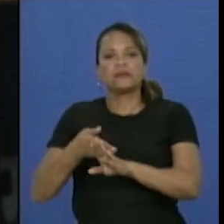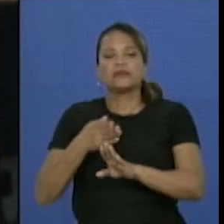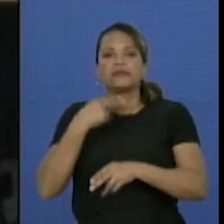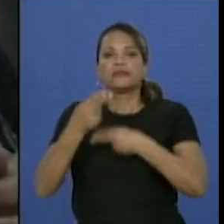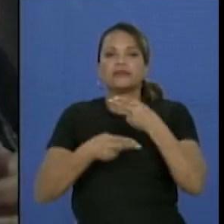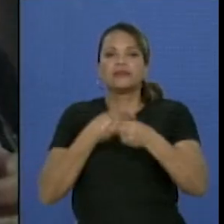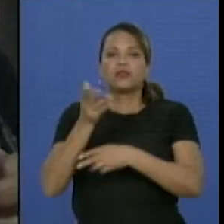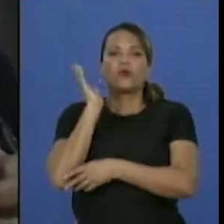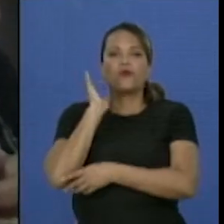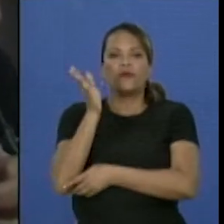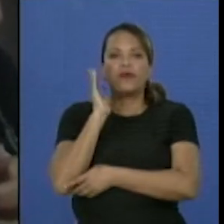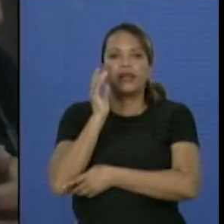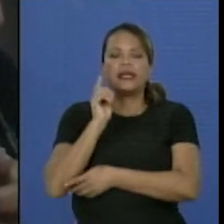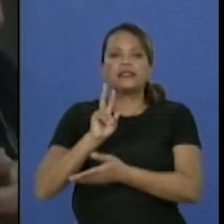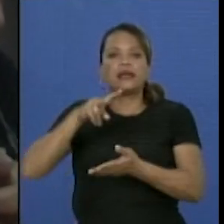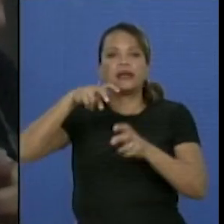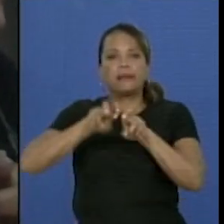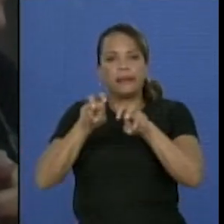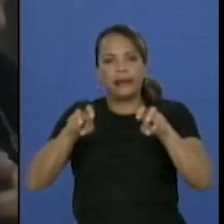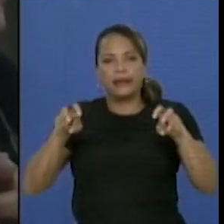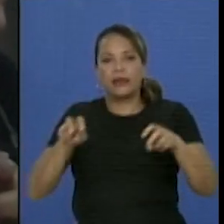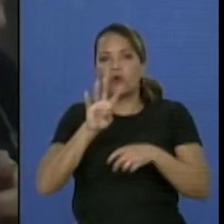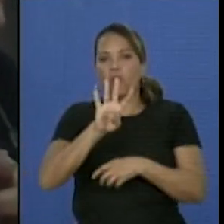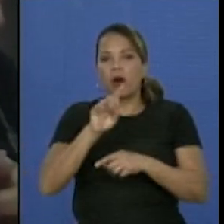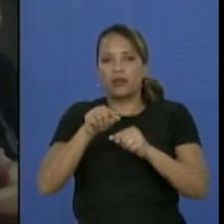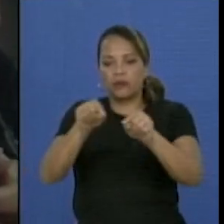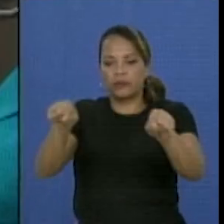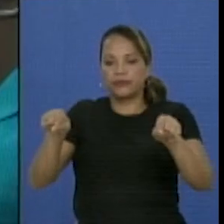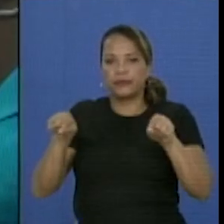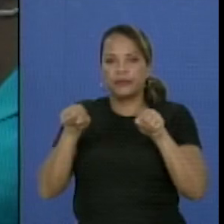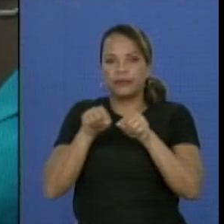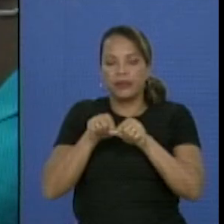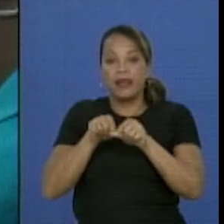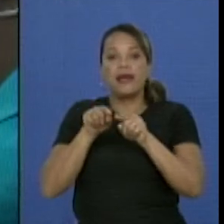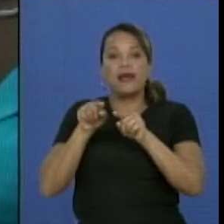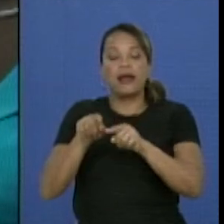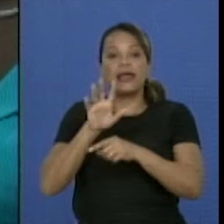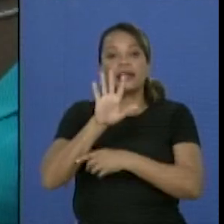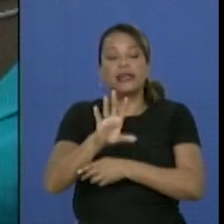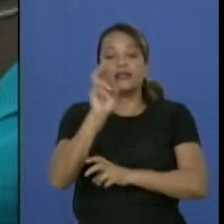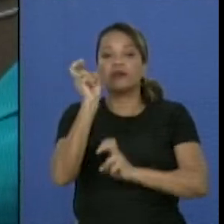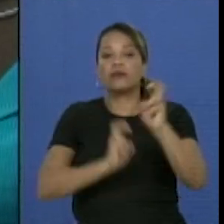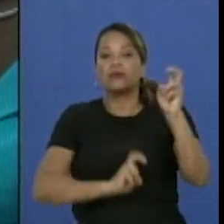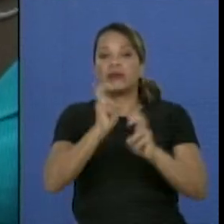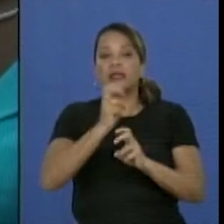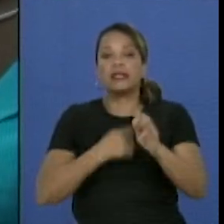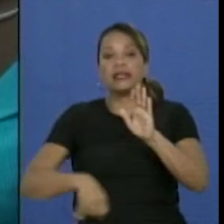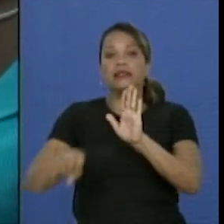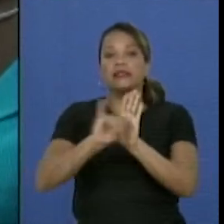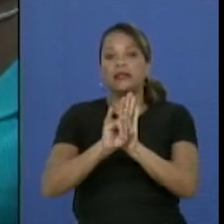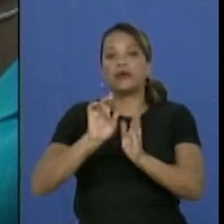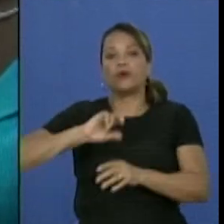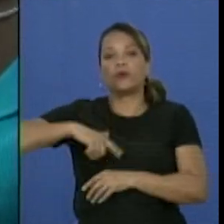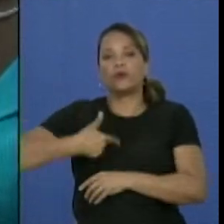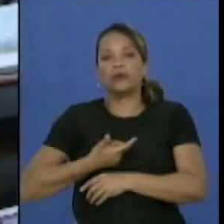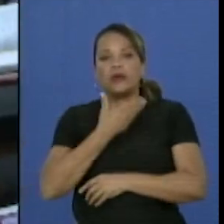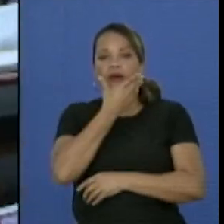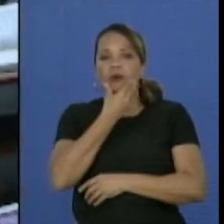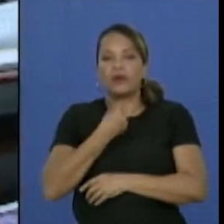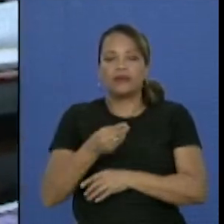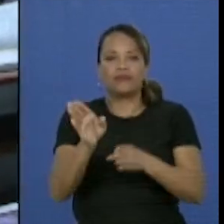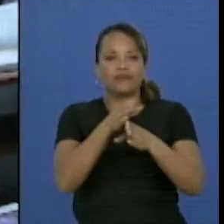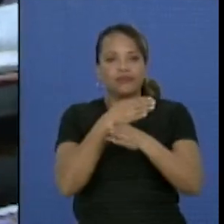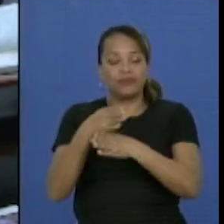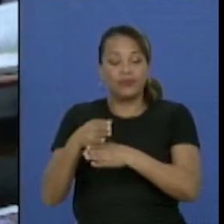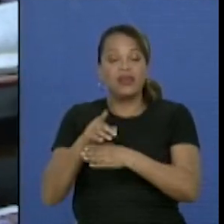conferencias y paneles en cuatro salas. El quinto taller de identidades, culturas y juventudes,